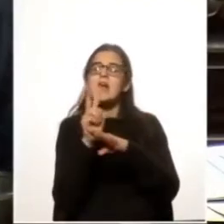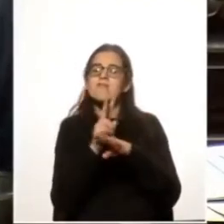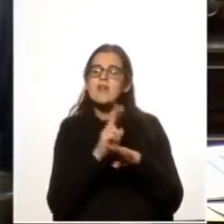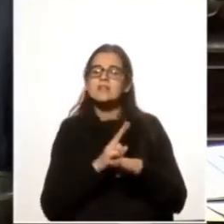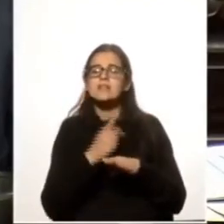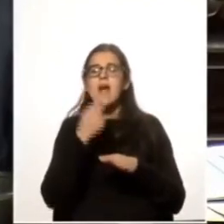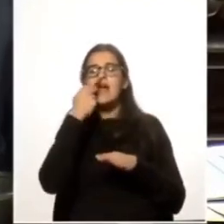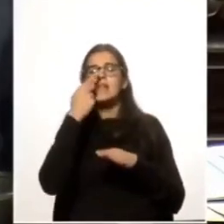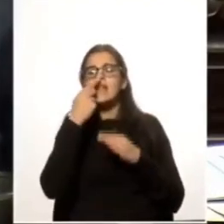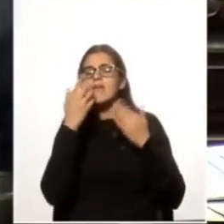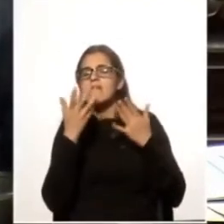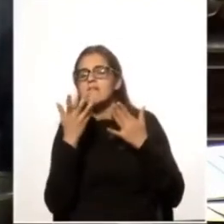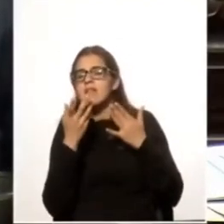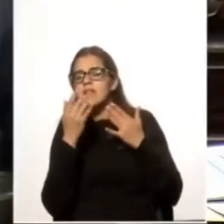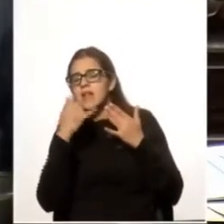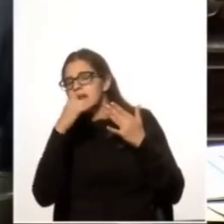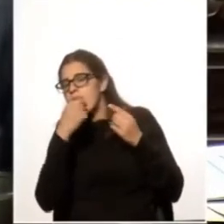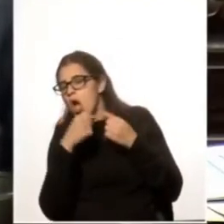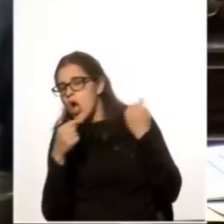interés nacional